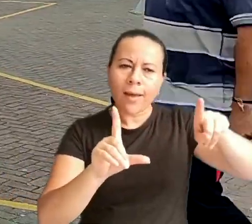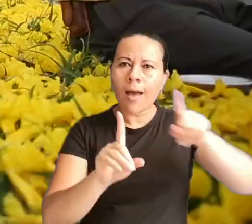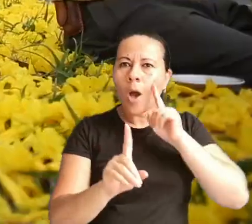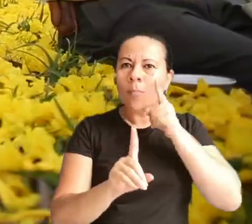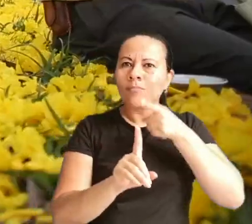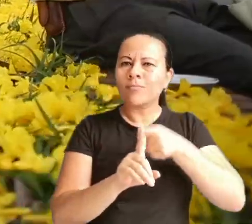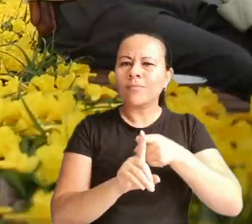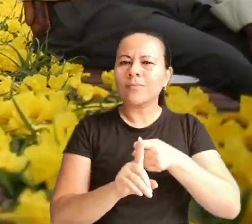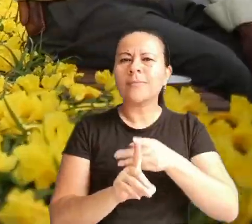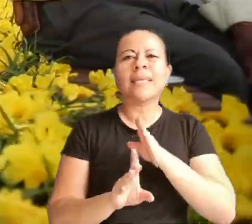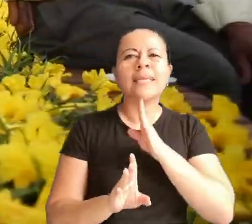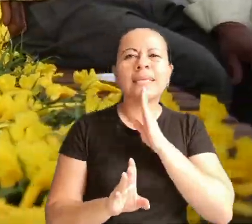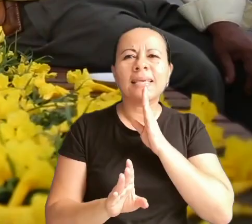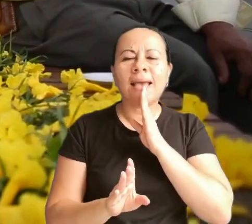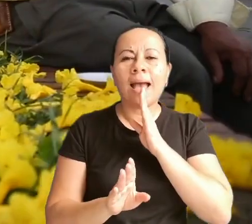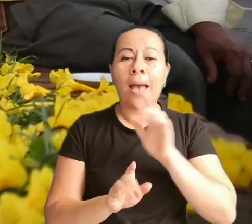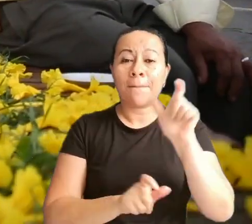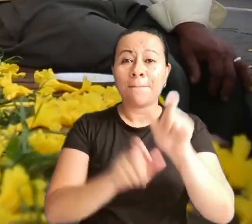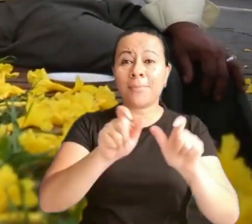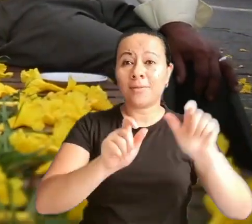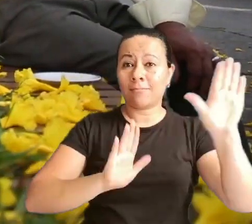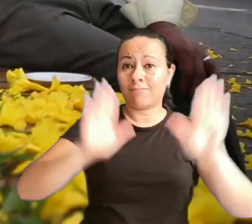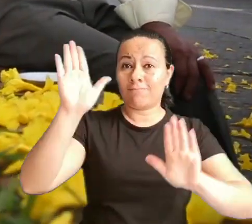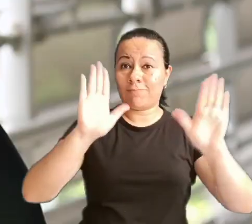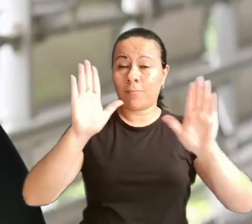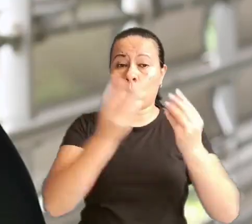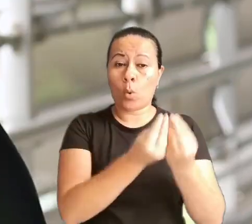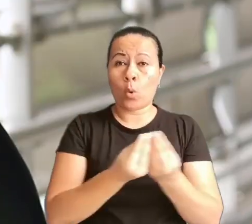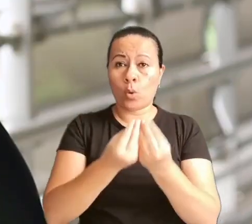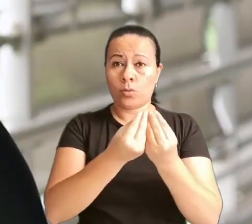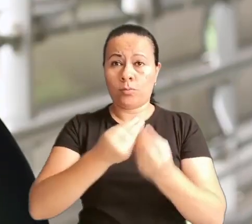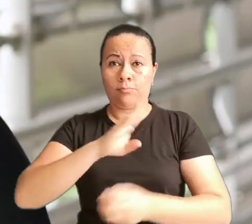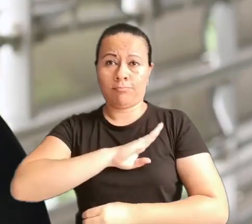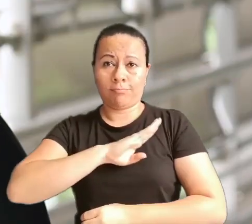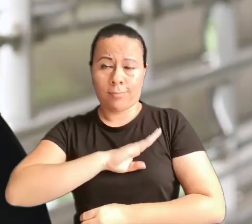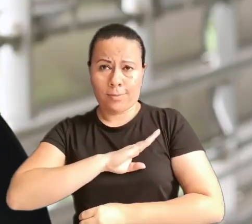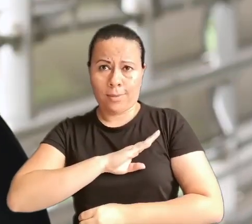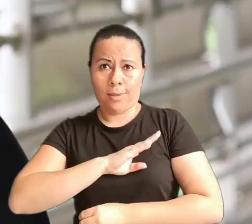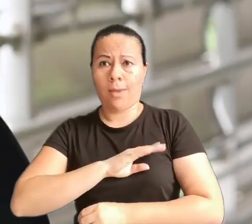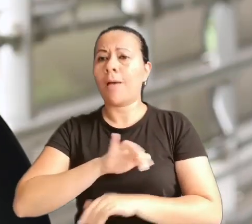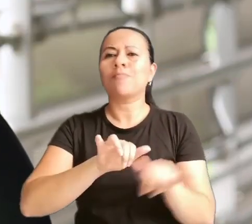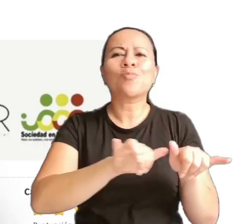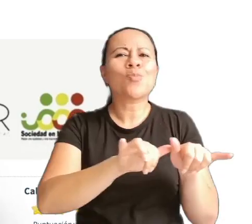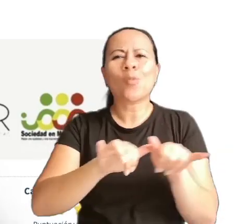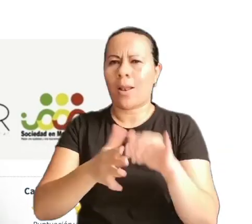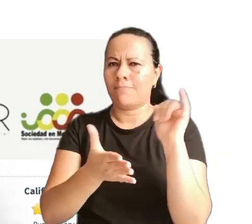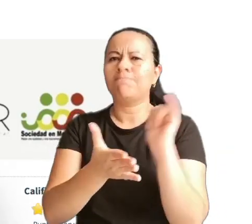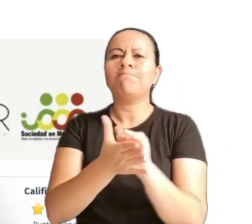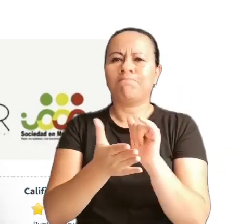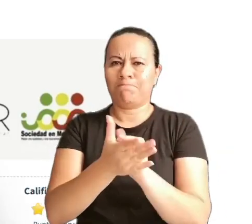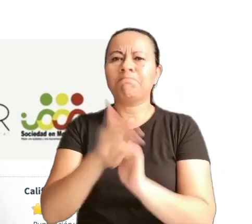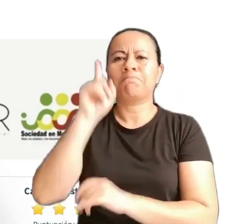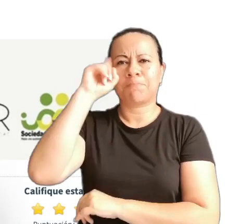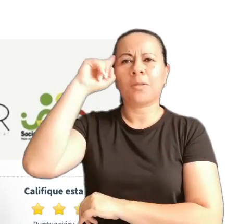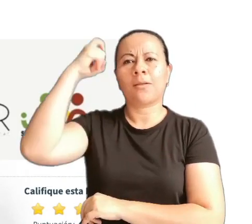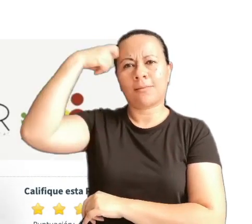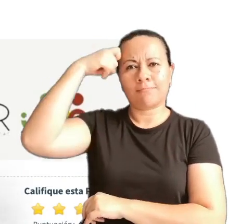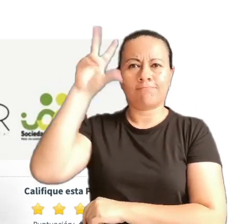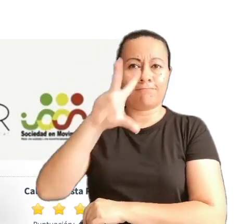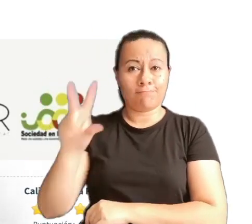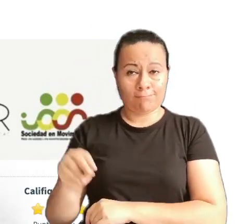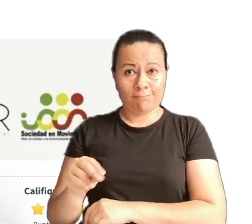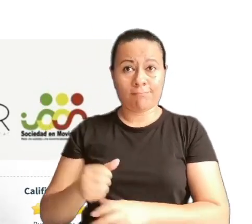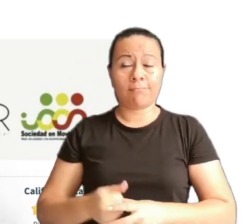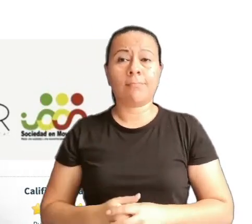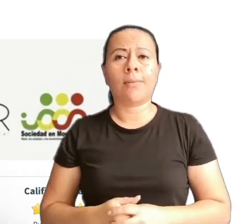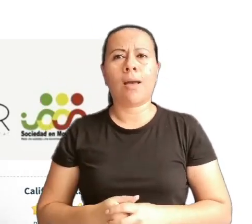a los candidatos a las alcaldías y a los consejos municipales lo propio se hizo con los candidatos a la gobernación